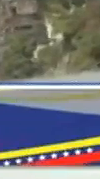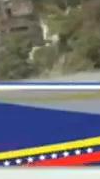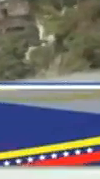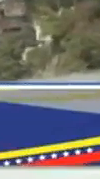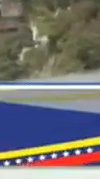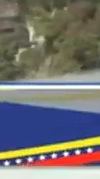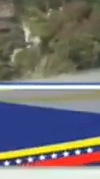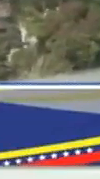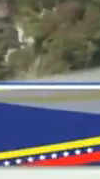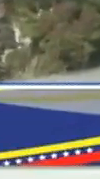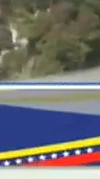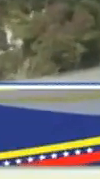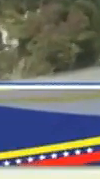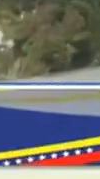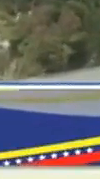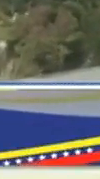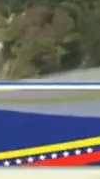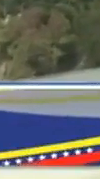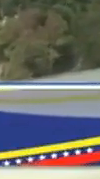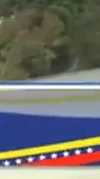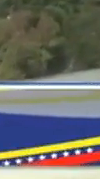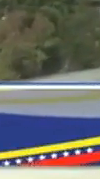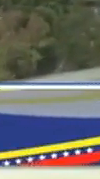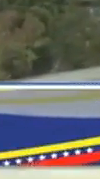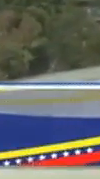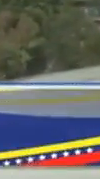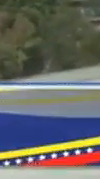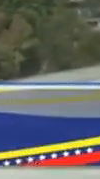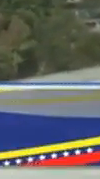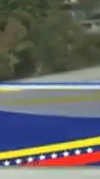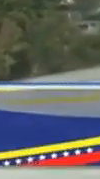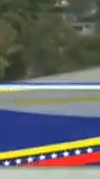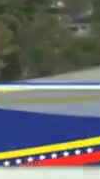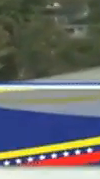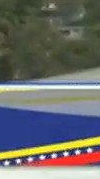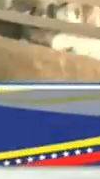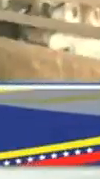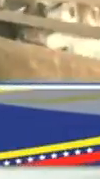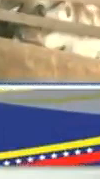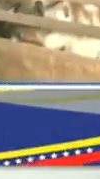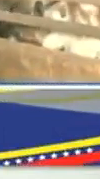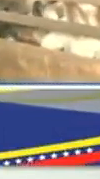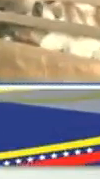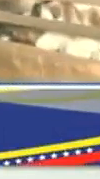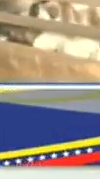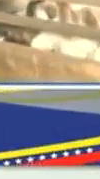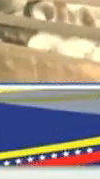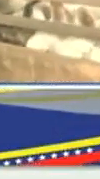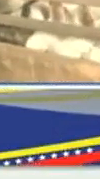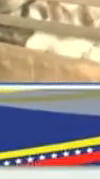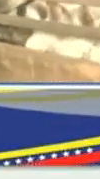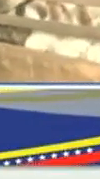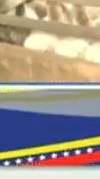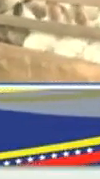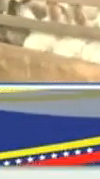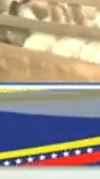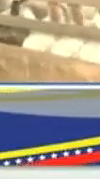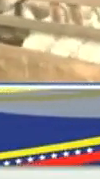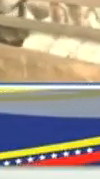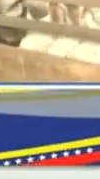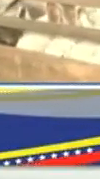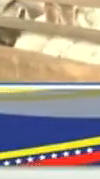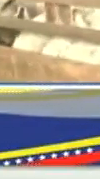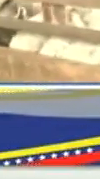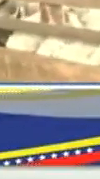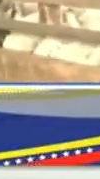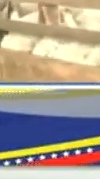tiene oveja, tiene cabra, las multiplica. ¿Qué me dice Ricardo Sánchez? Si quieres, te apartas un poco la máscara al